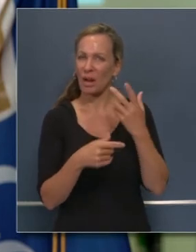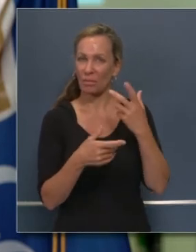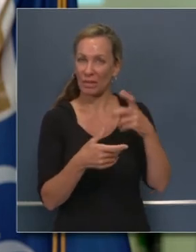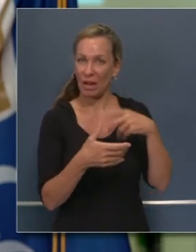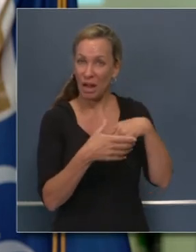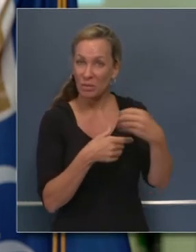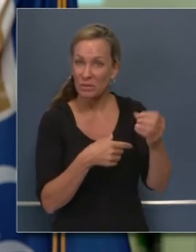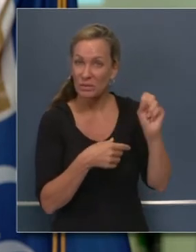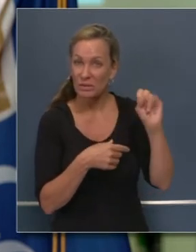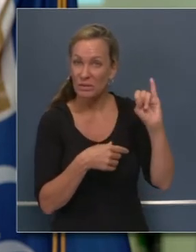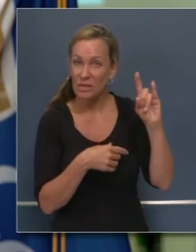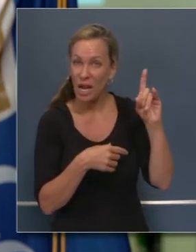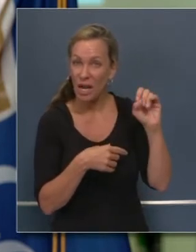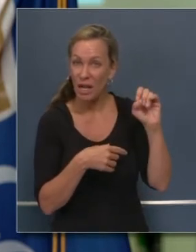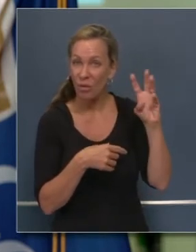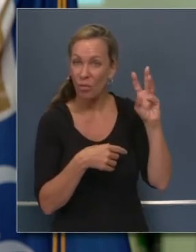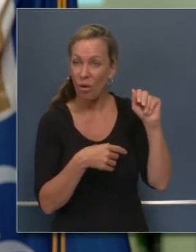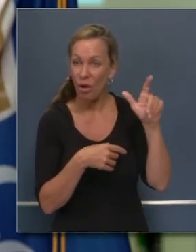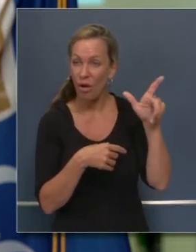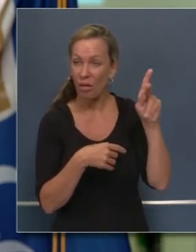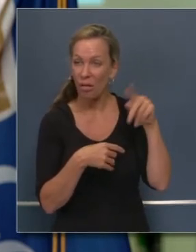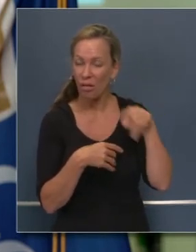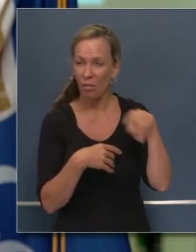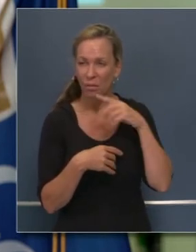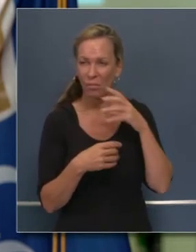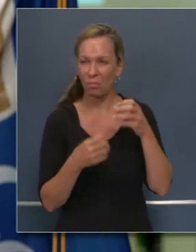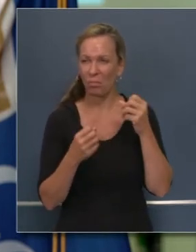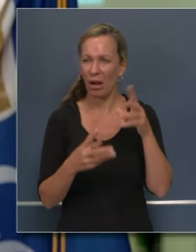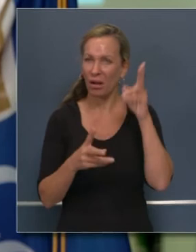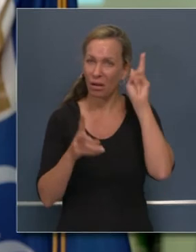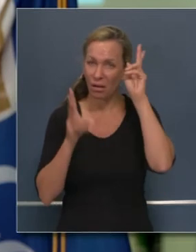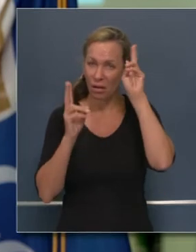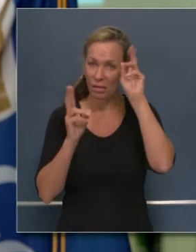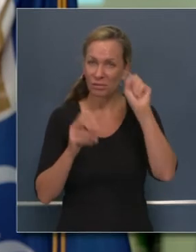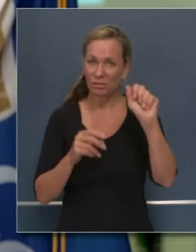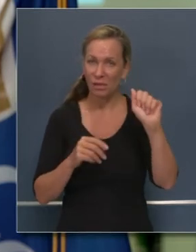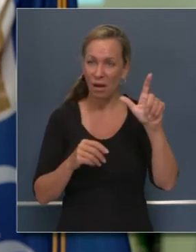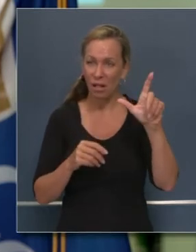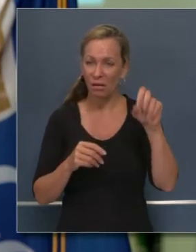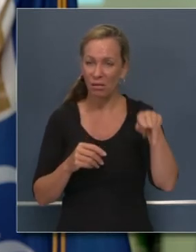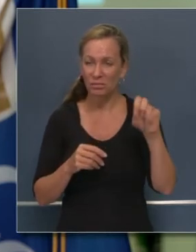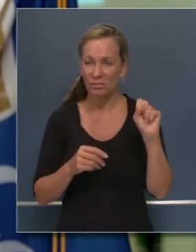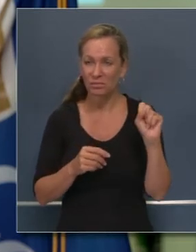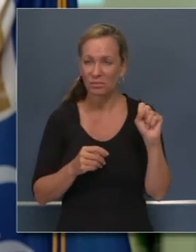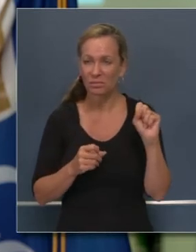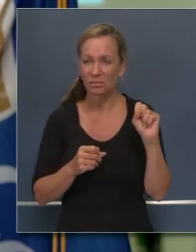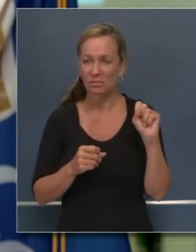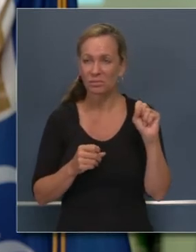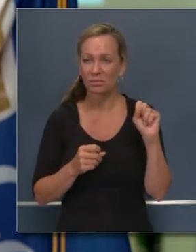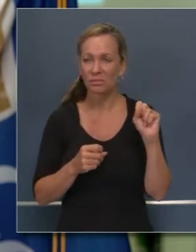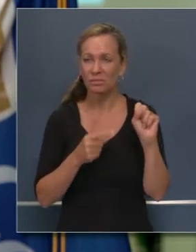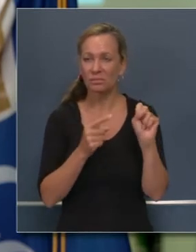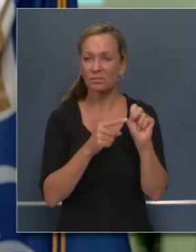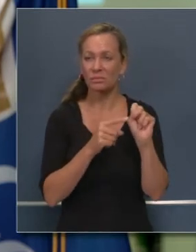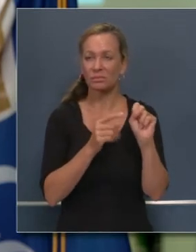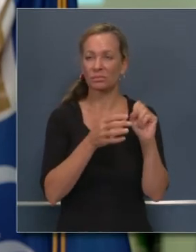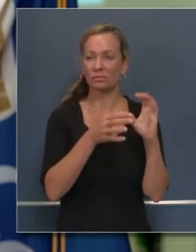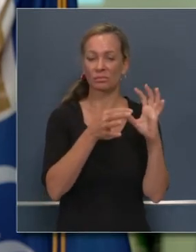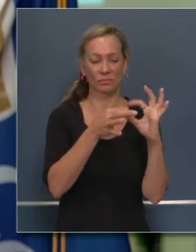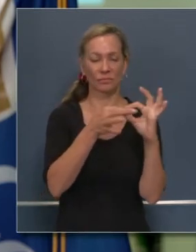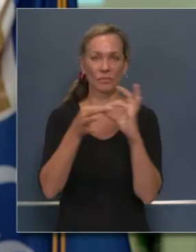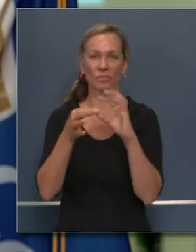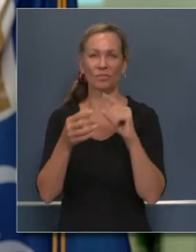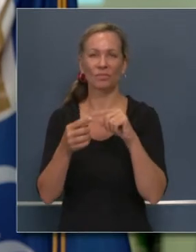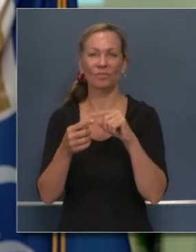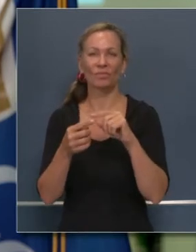las aceras prácticamente. la segunda parte de la pregunta es que debo decir que esto forma parte de esa